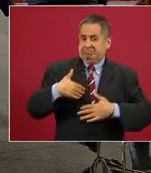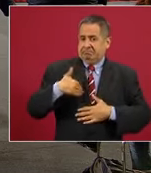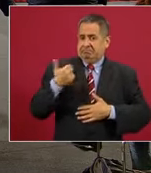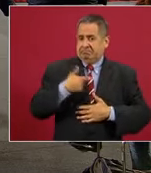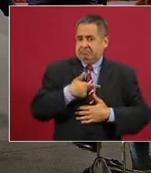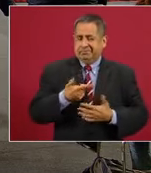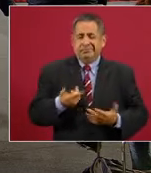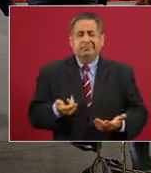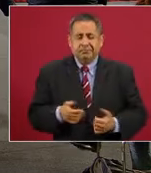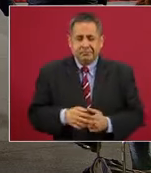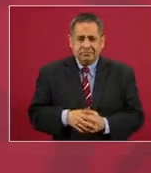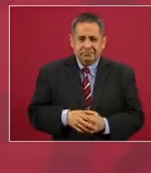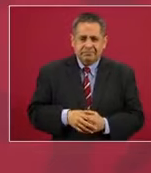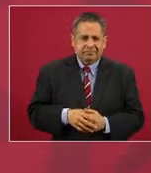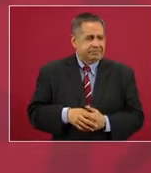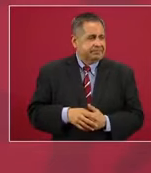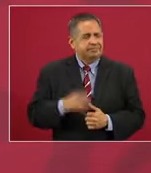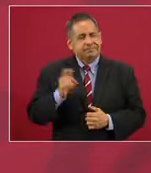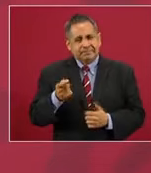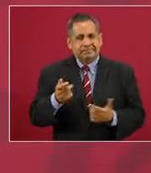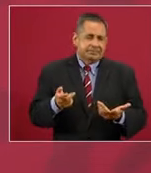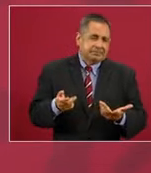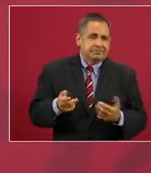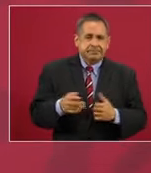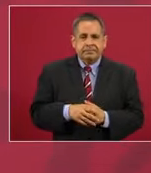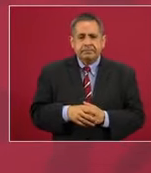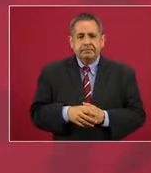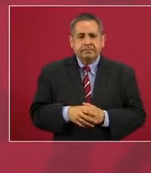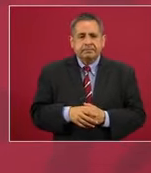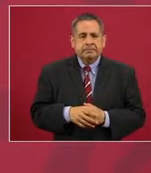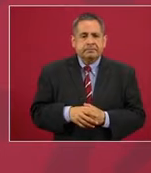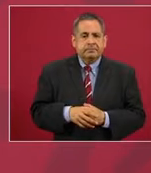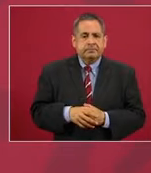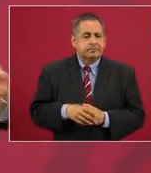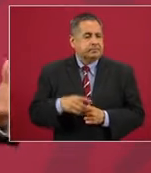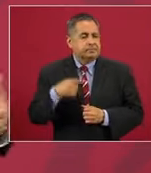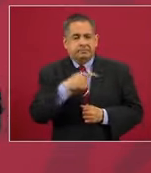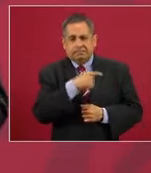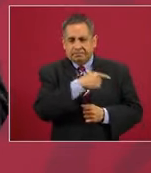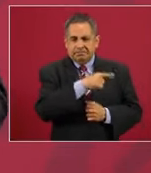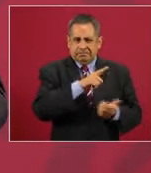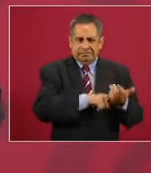Es una forma de